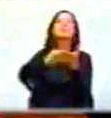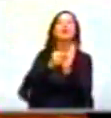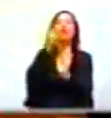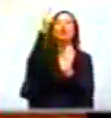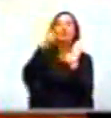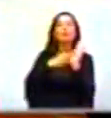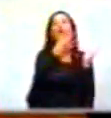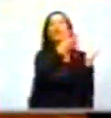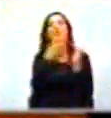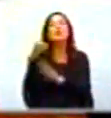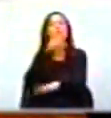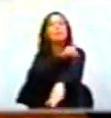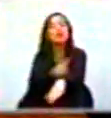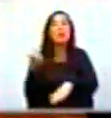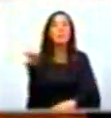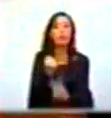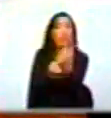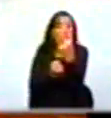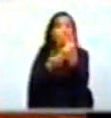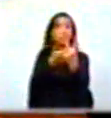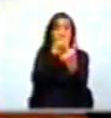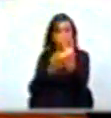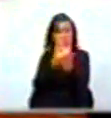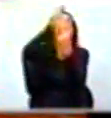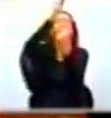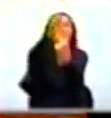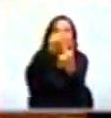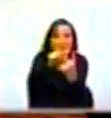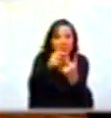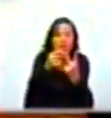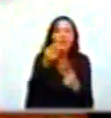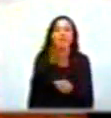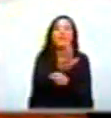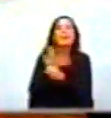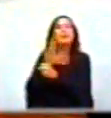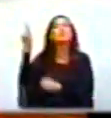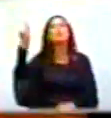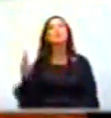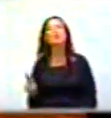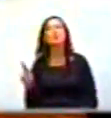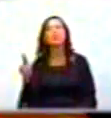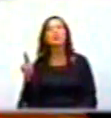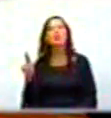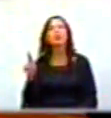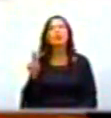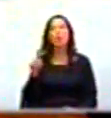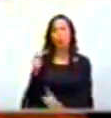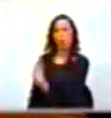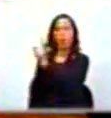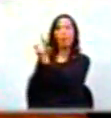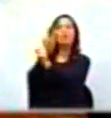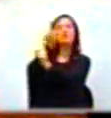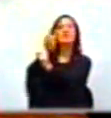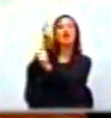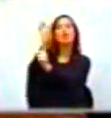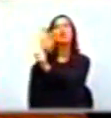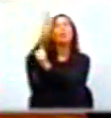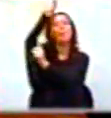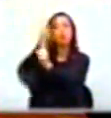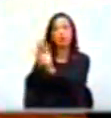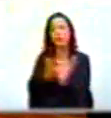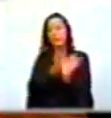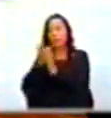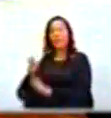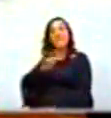.900 millones de pesos. En el departamento de Sucre, 1, se queda con el 78%. En el